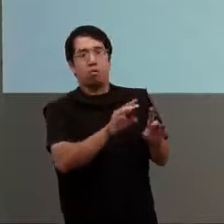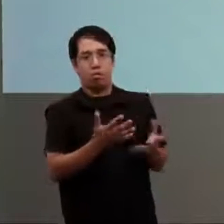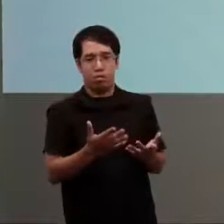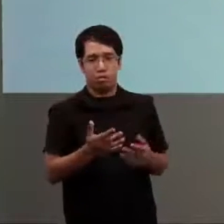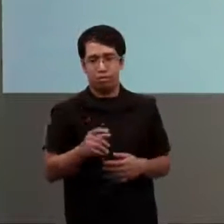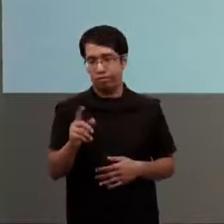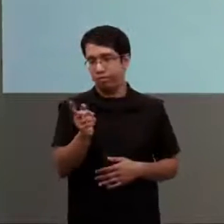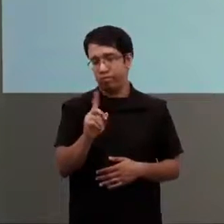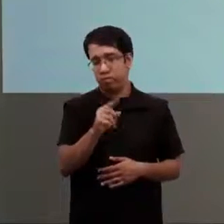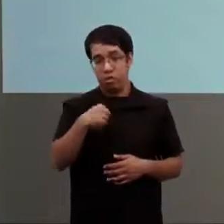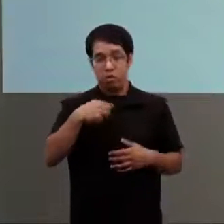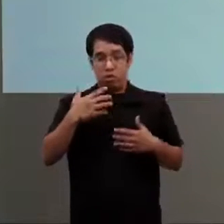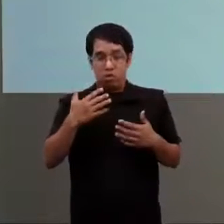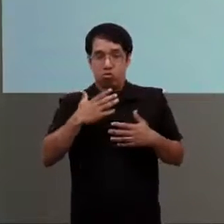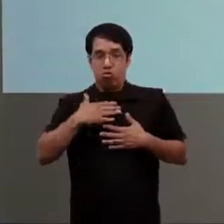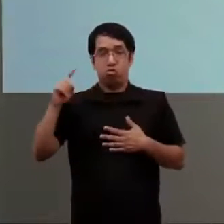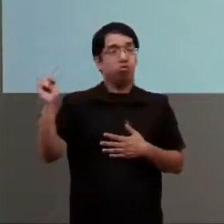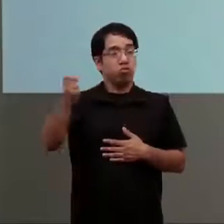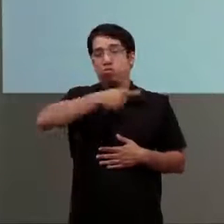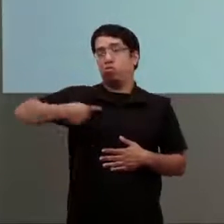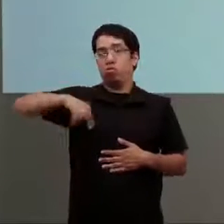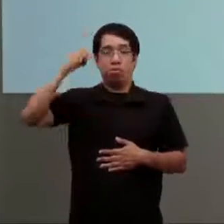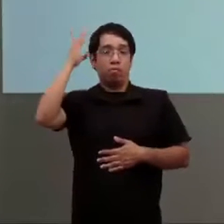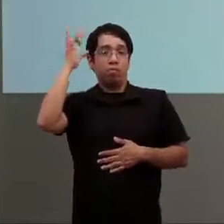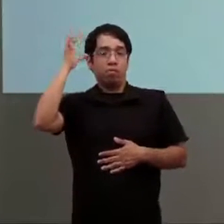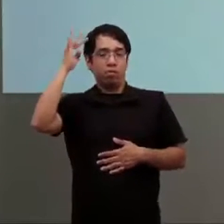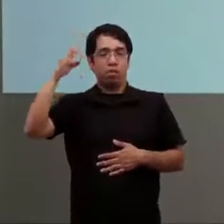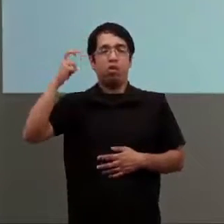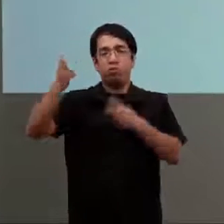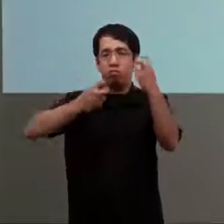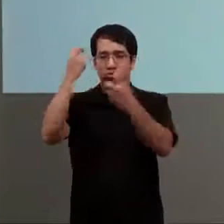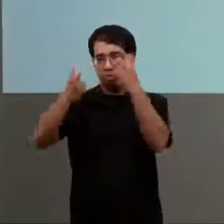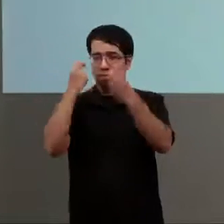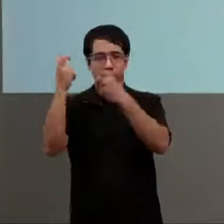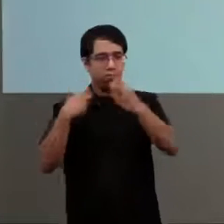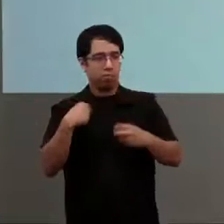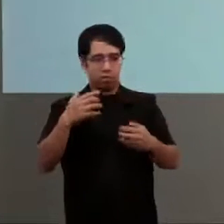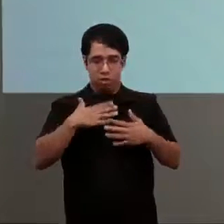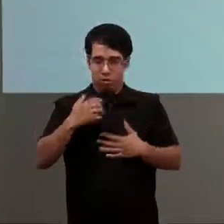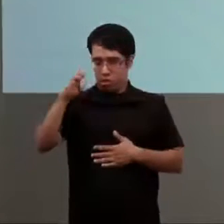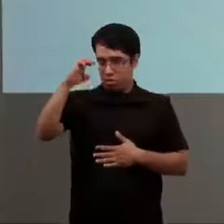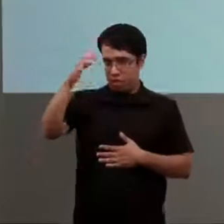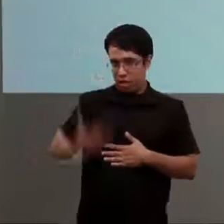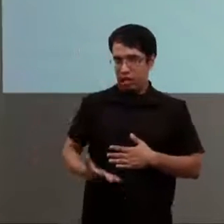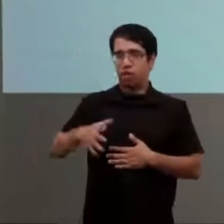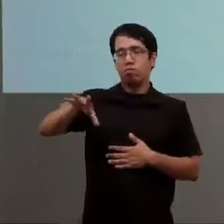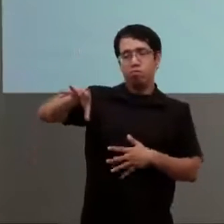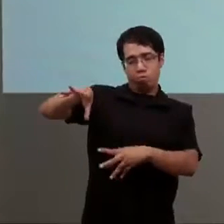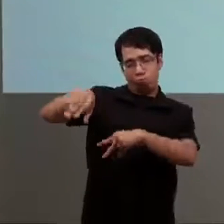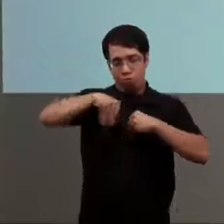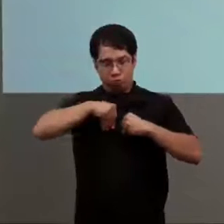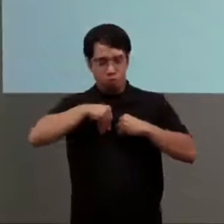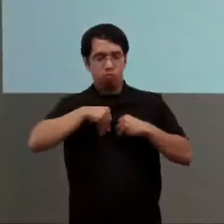es una coincidencia lo que nosotros buscamos son servidores éticos en el sentido del rescate del